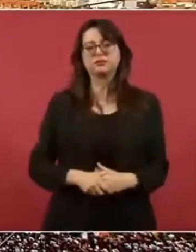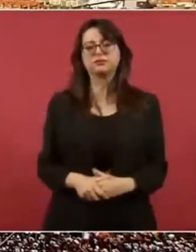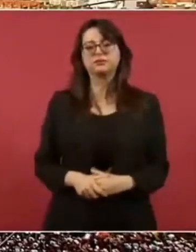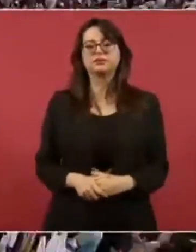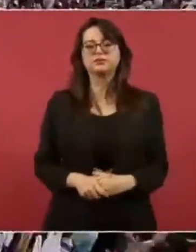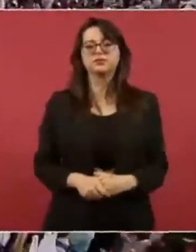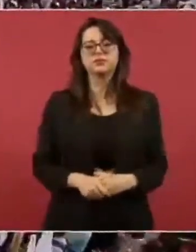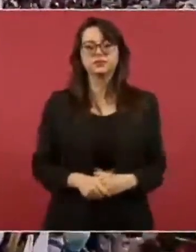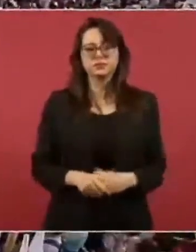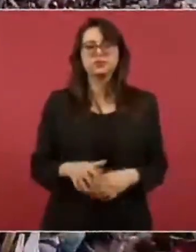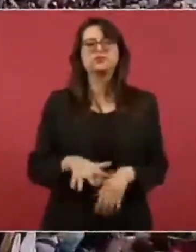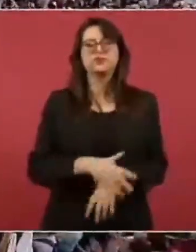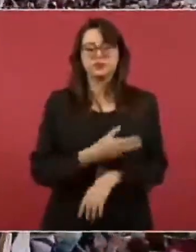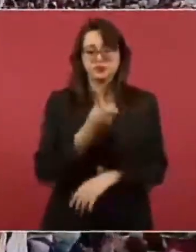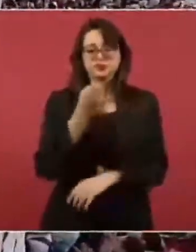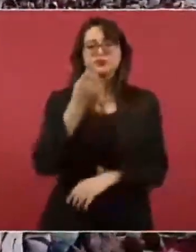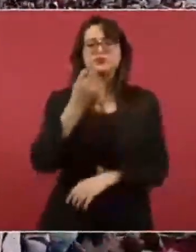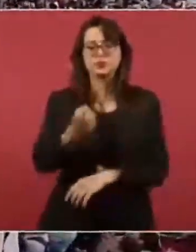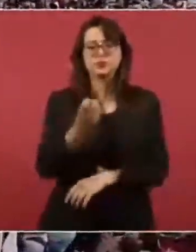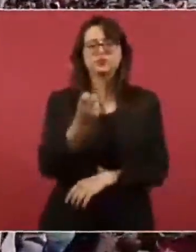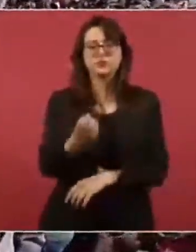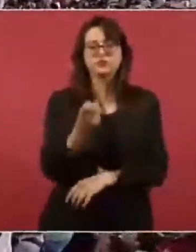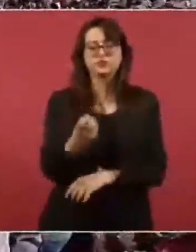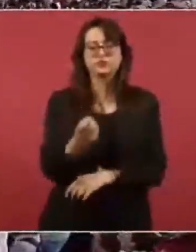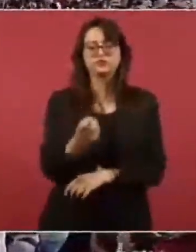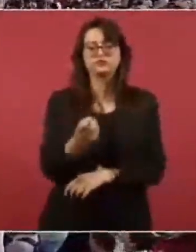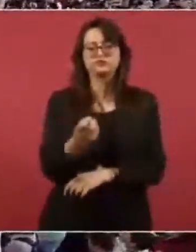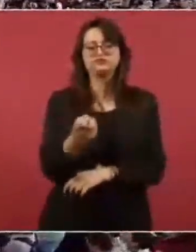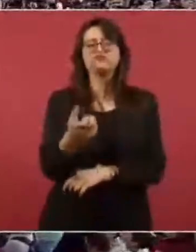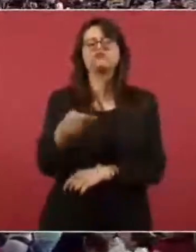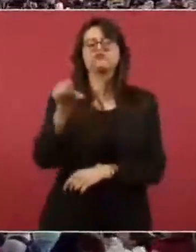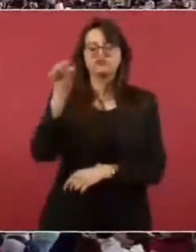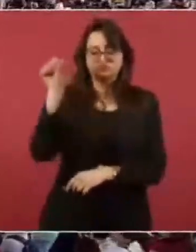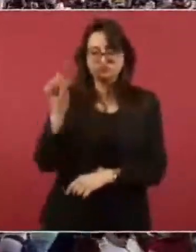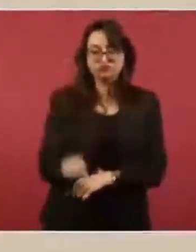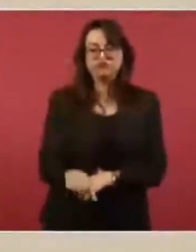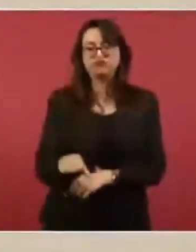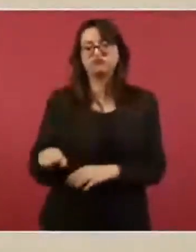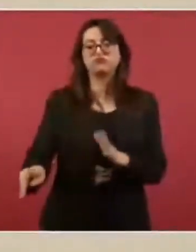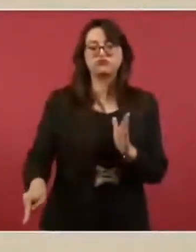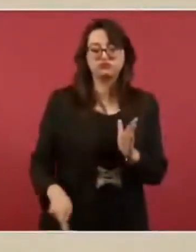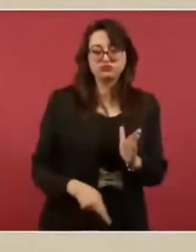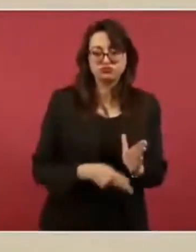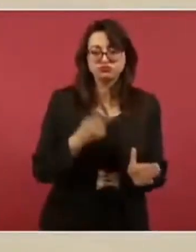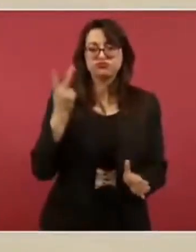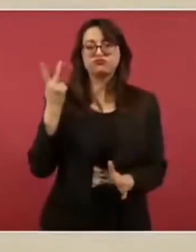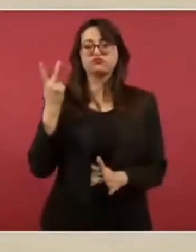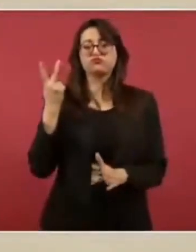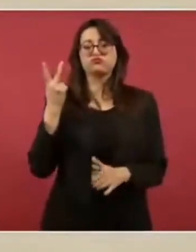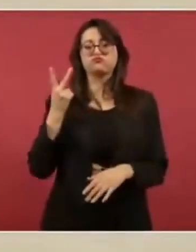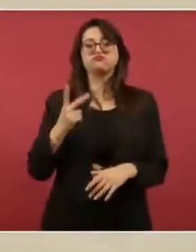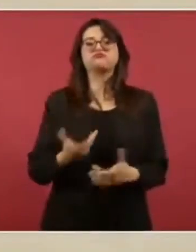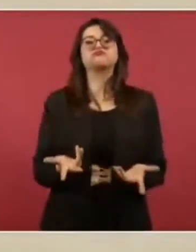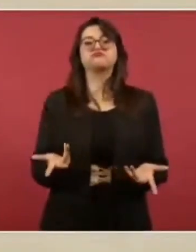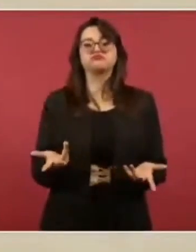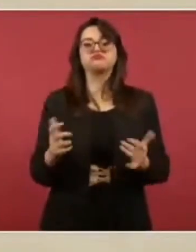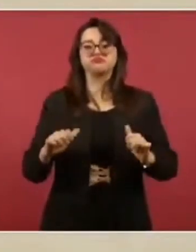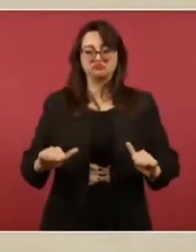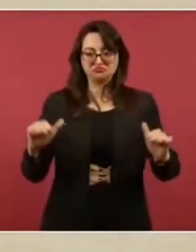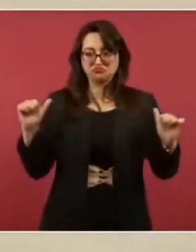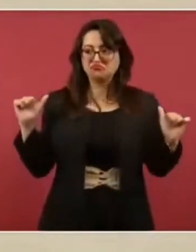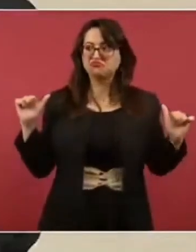Por eso, hoy de nuevo, manifestamos,